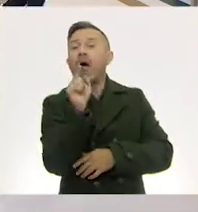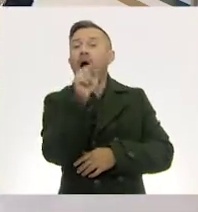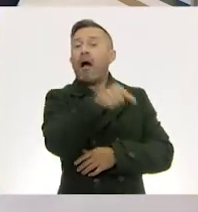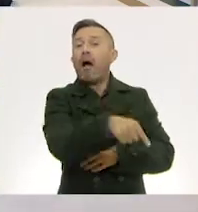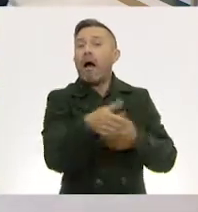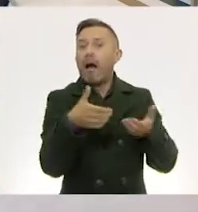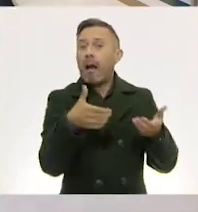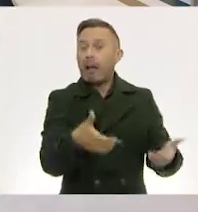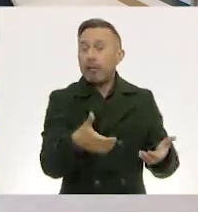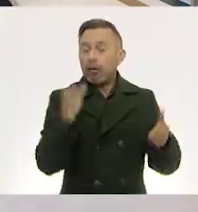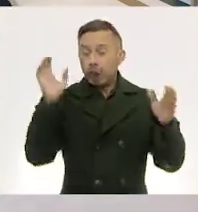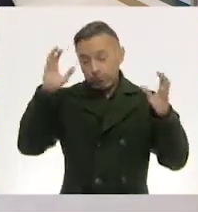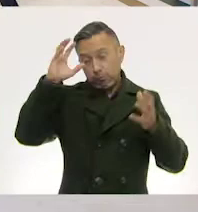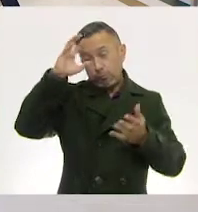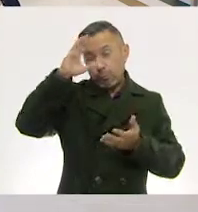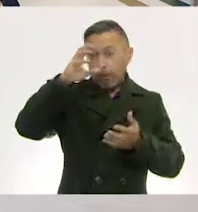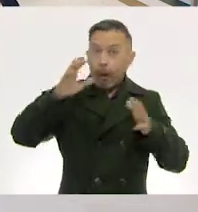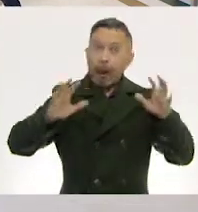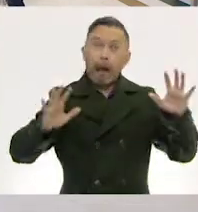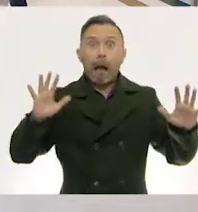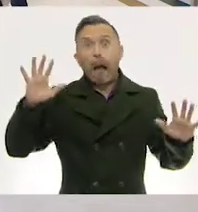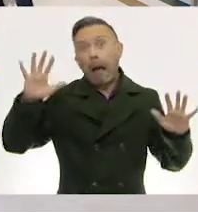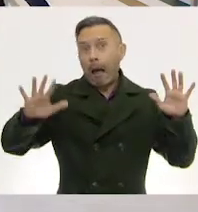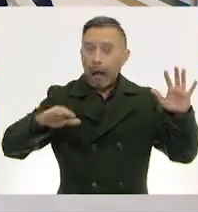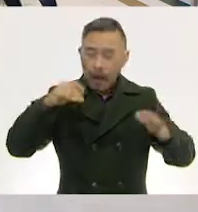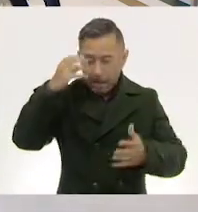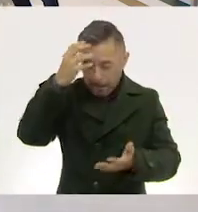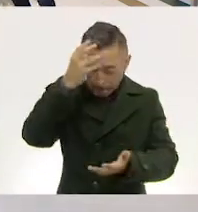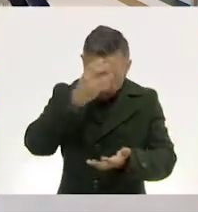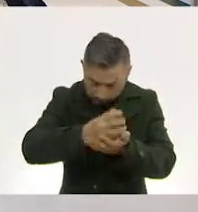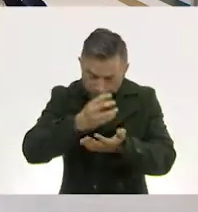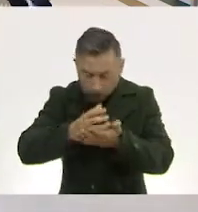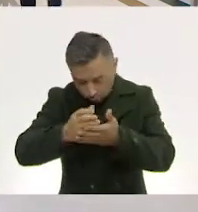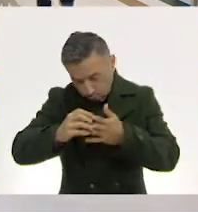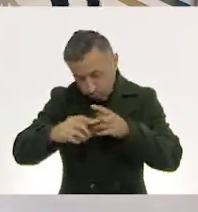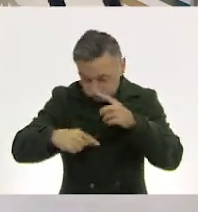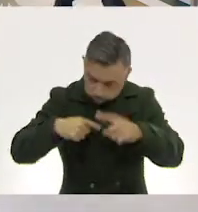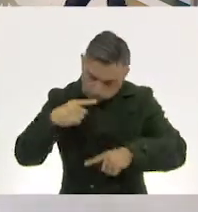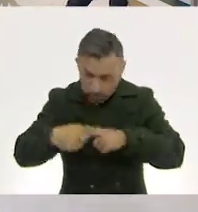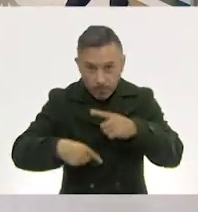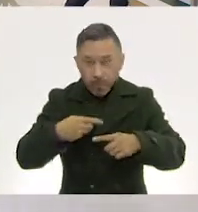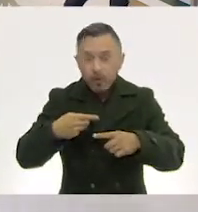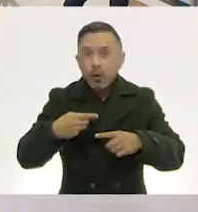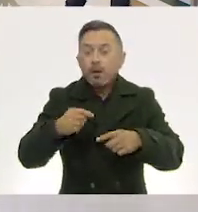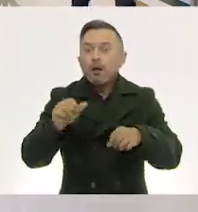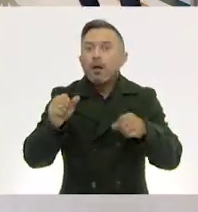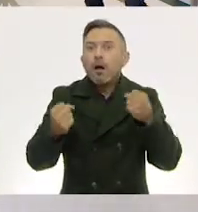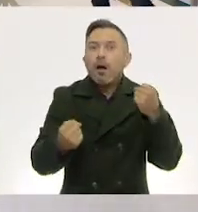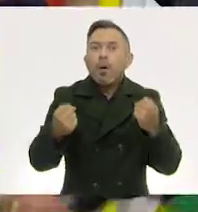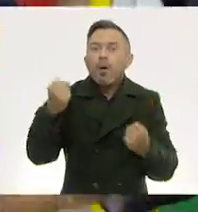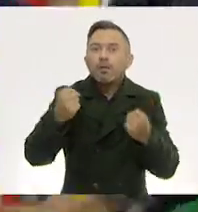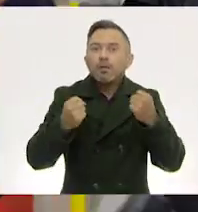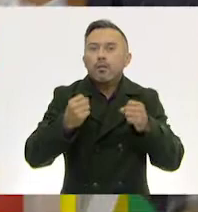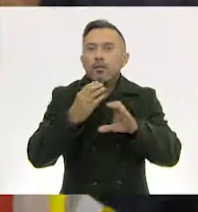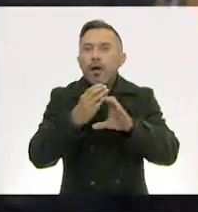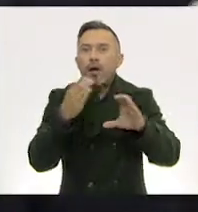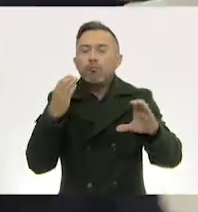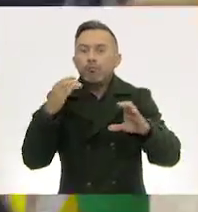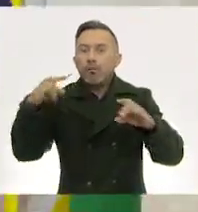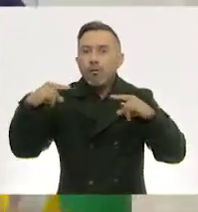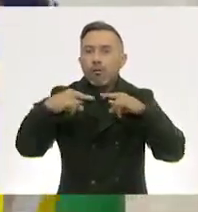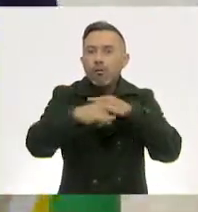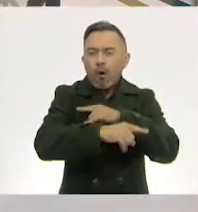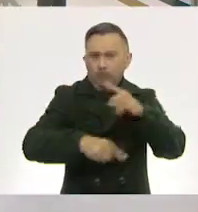entre los coches y autobuses que como búfalos con ruedas amenazaban con aplastarla.